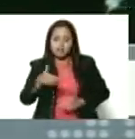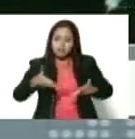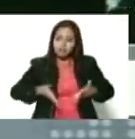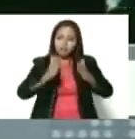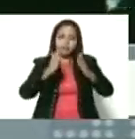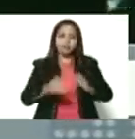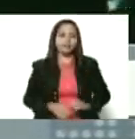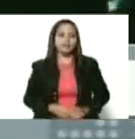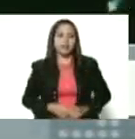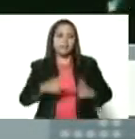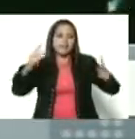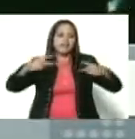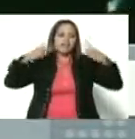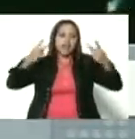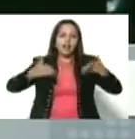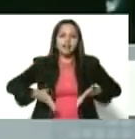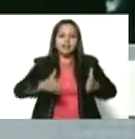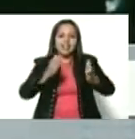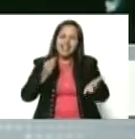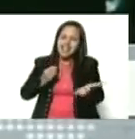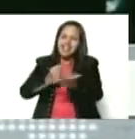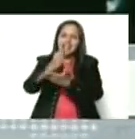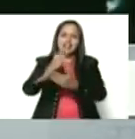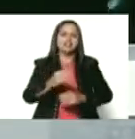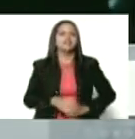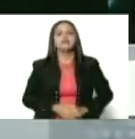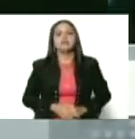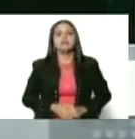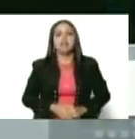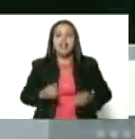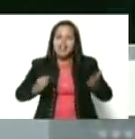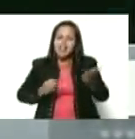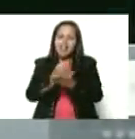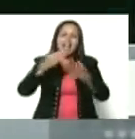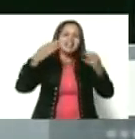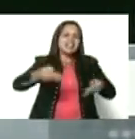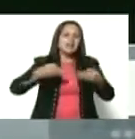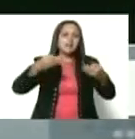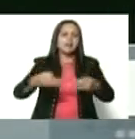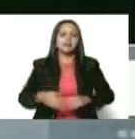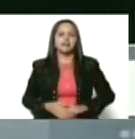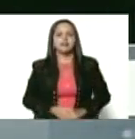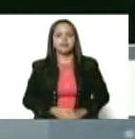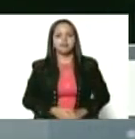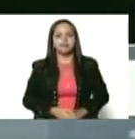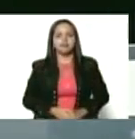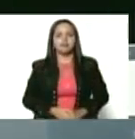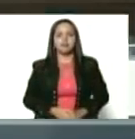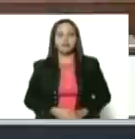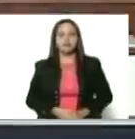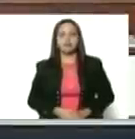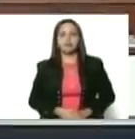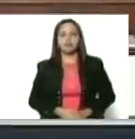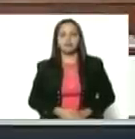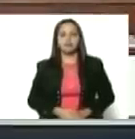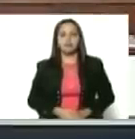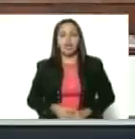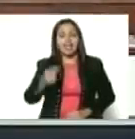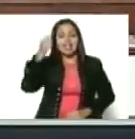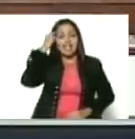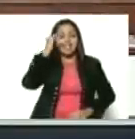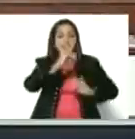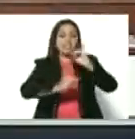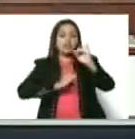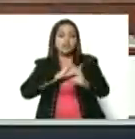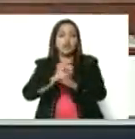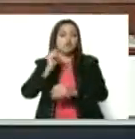avanzando, leales, siempre, leales, siempre. Bueno, y sobre todo un Día Internacional de